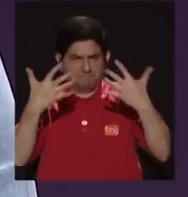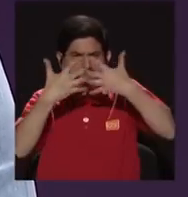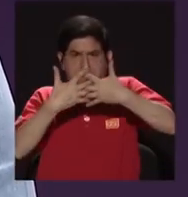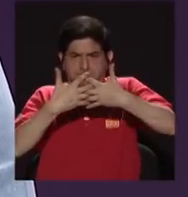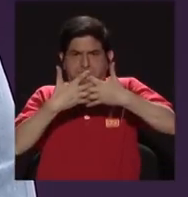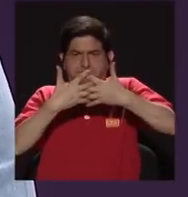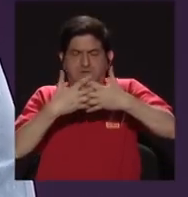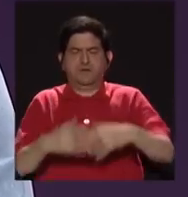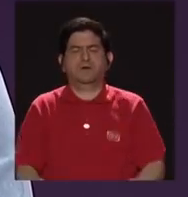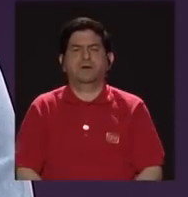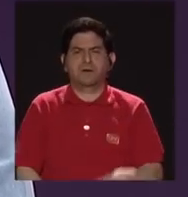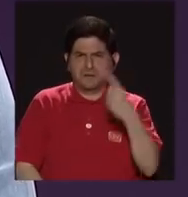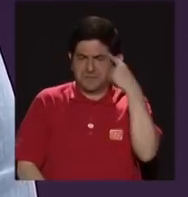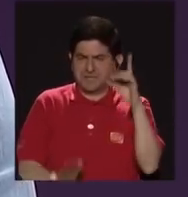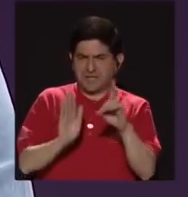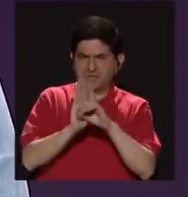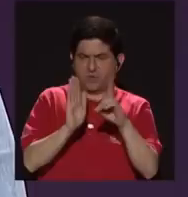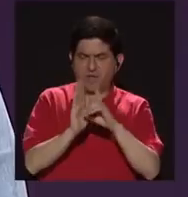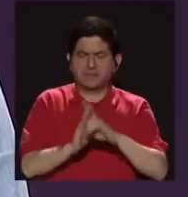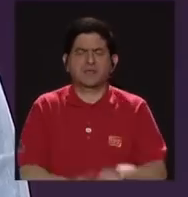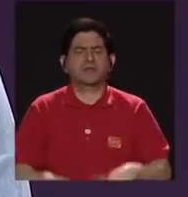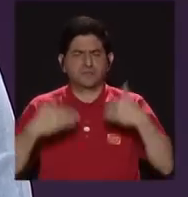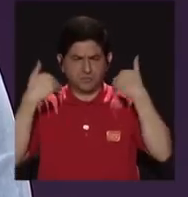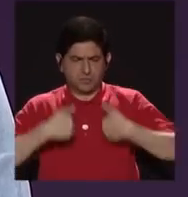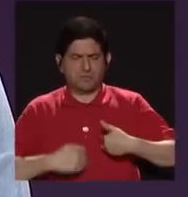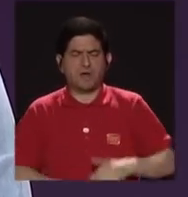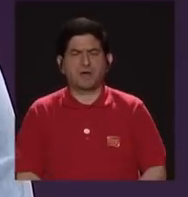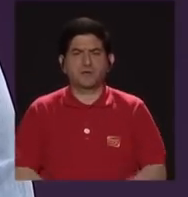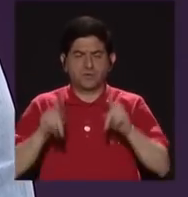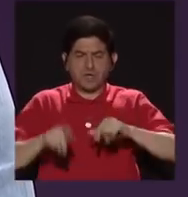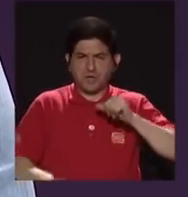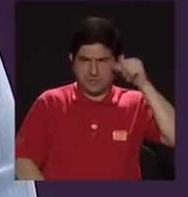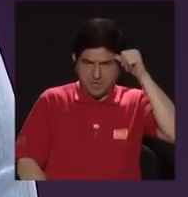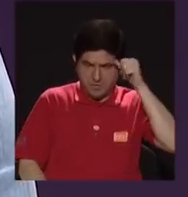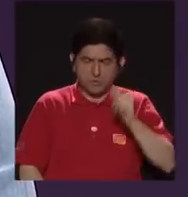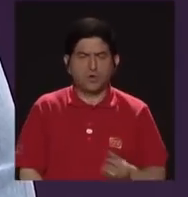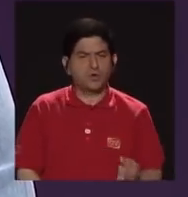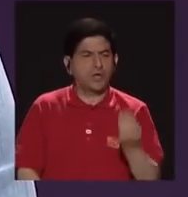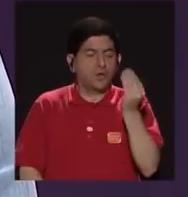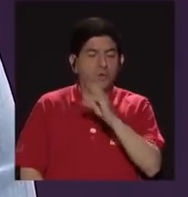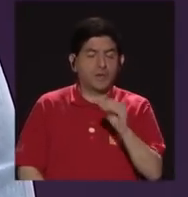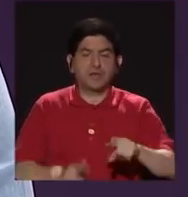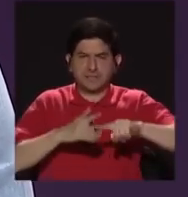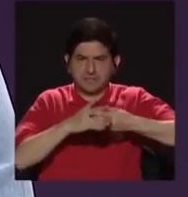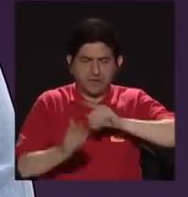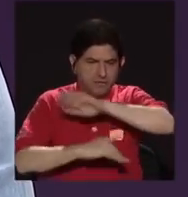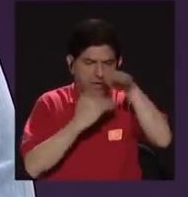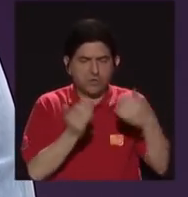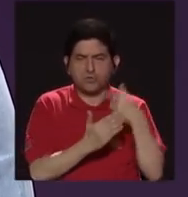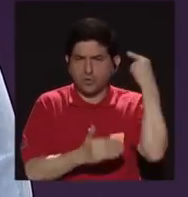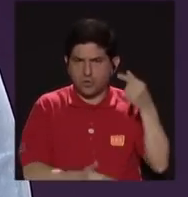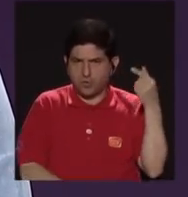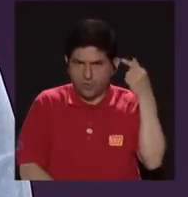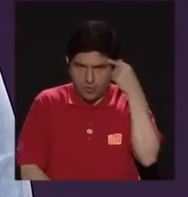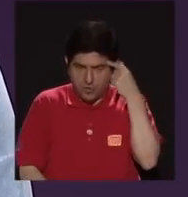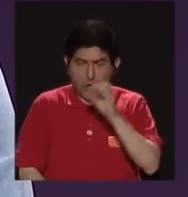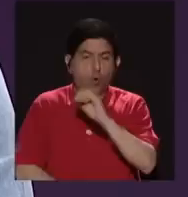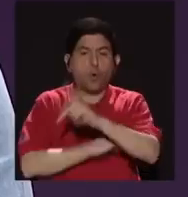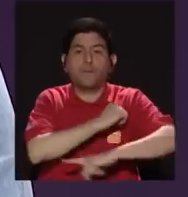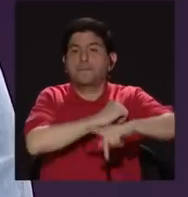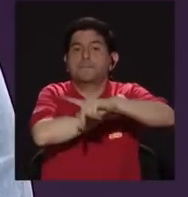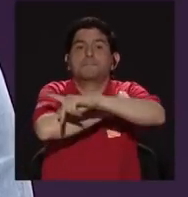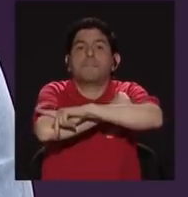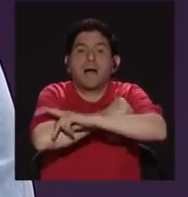en torno a los derechos humanos de mayores, de menores, y a subsanar o a reparar todo lo que el Estado o el país,